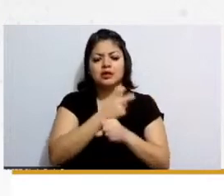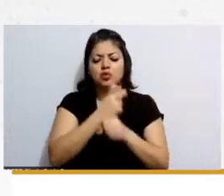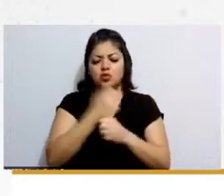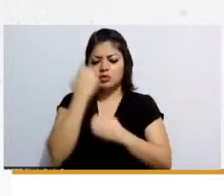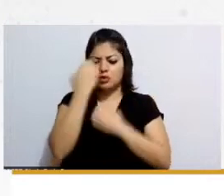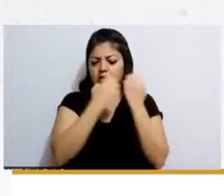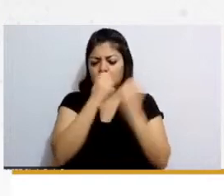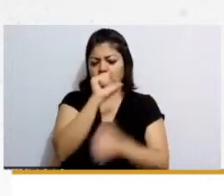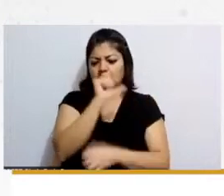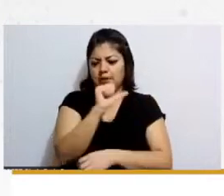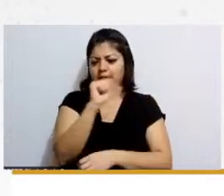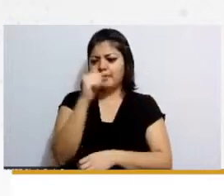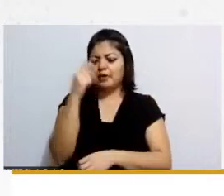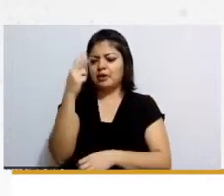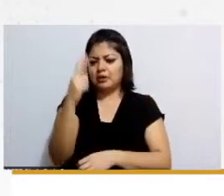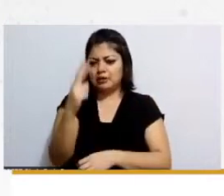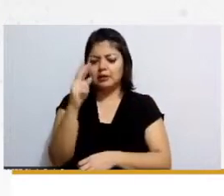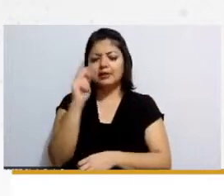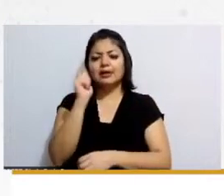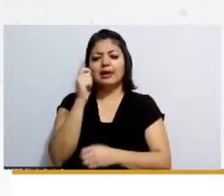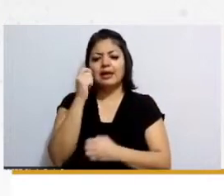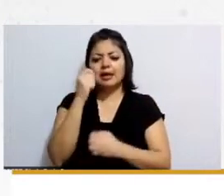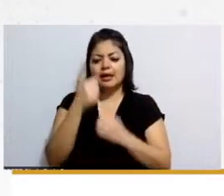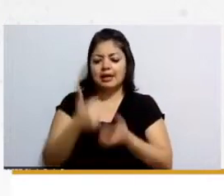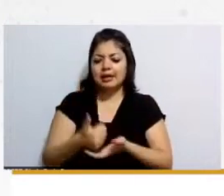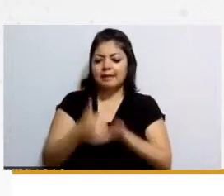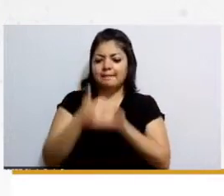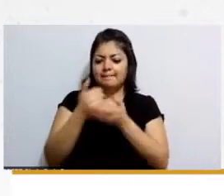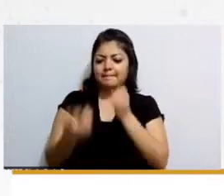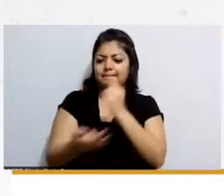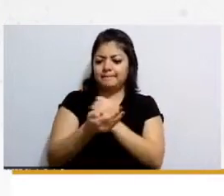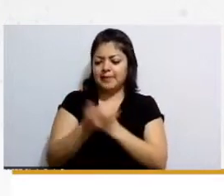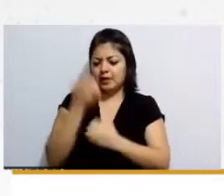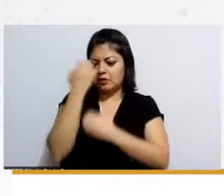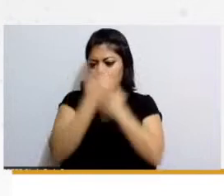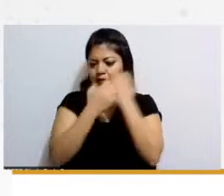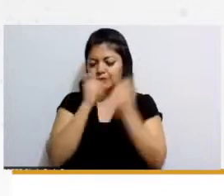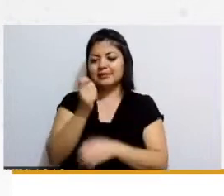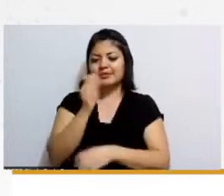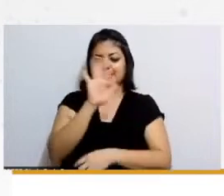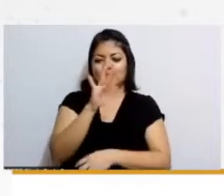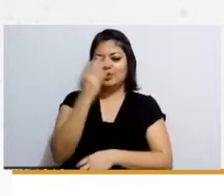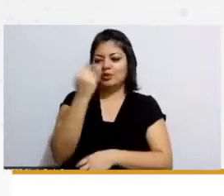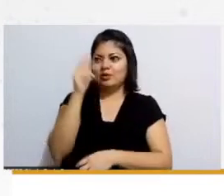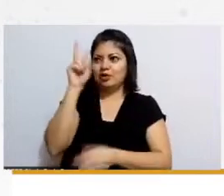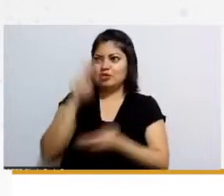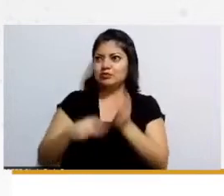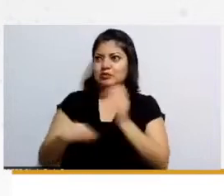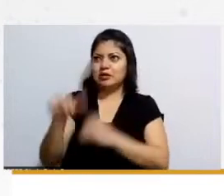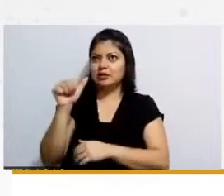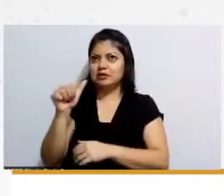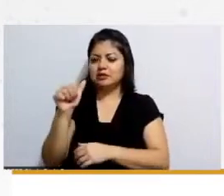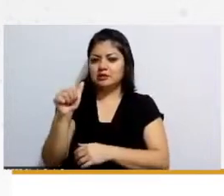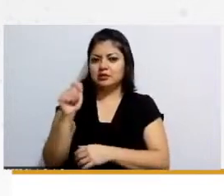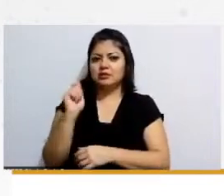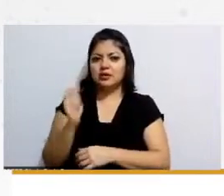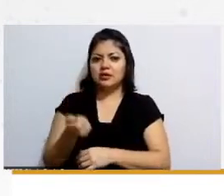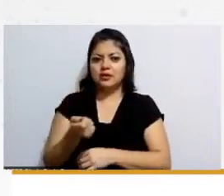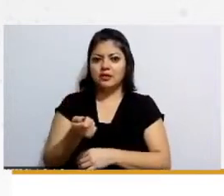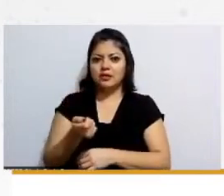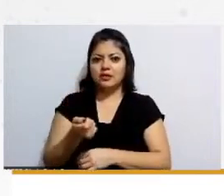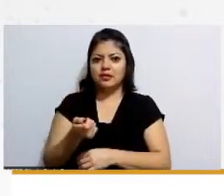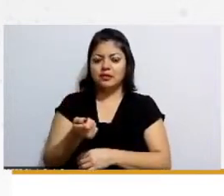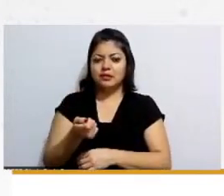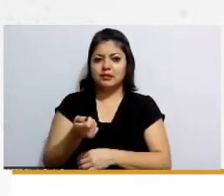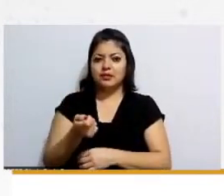y ya viene 59-2016 que es el número ¿no? y esta fue el 29 de junio del